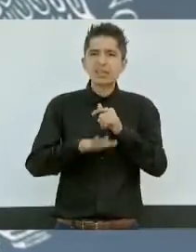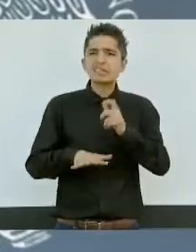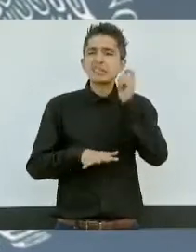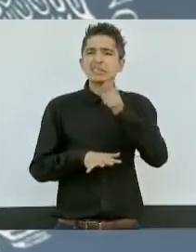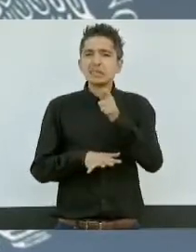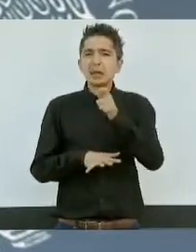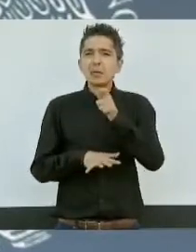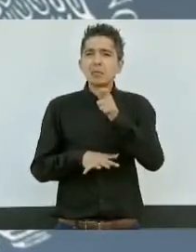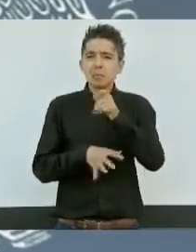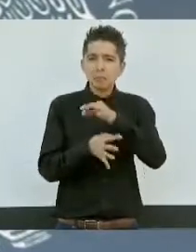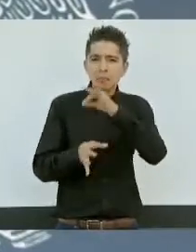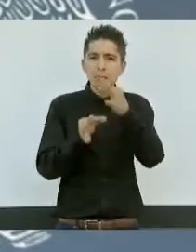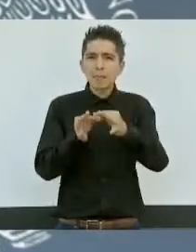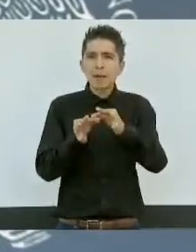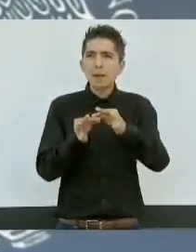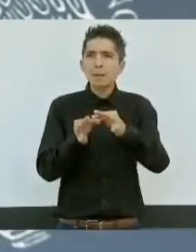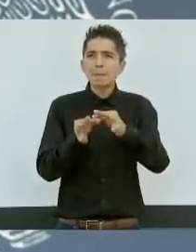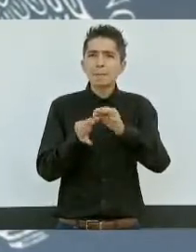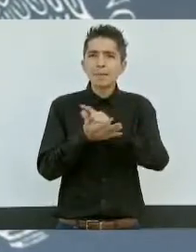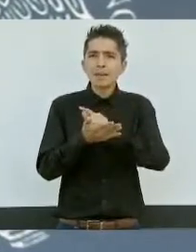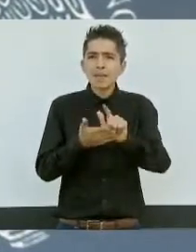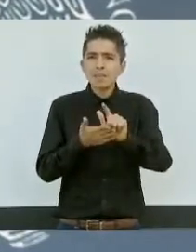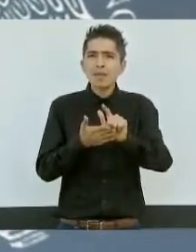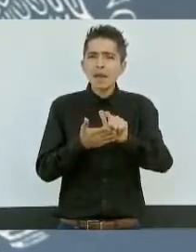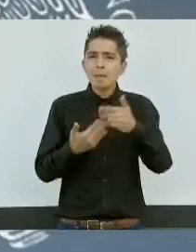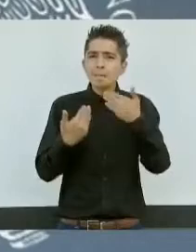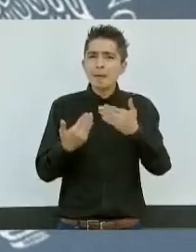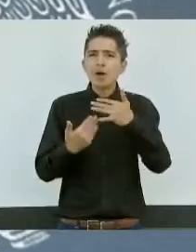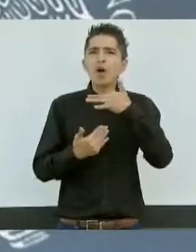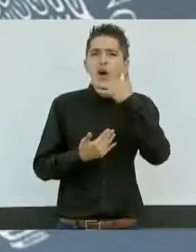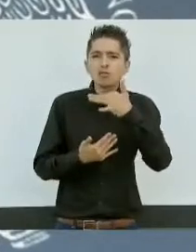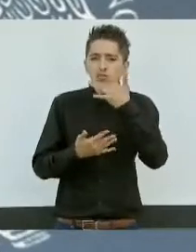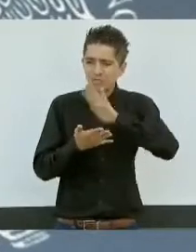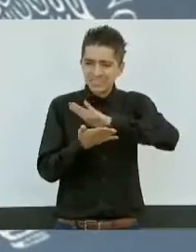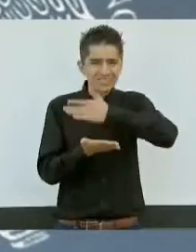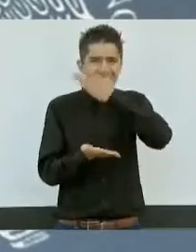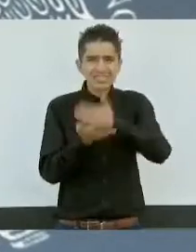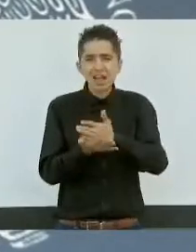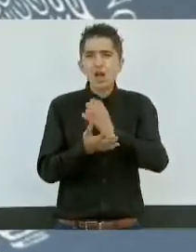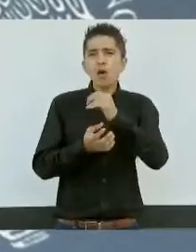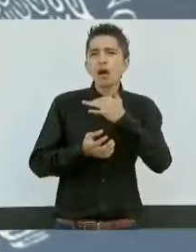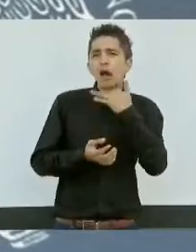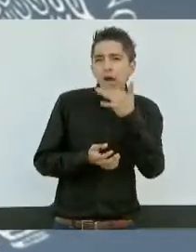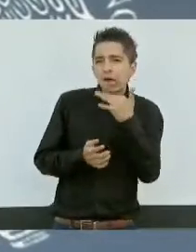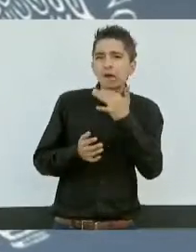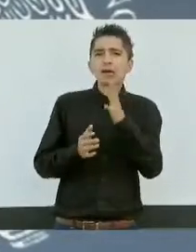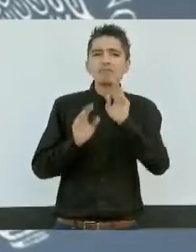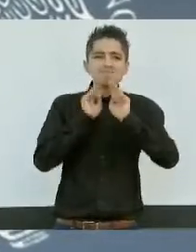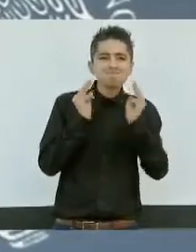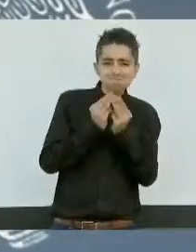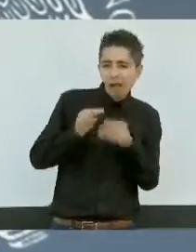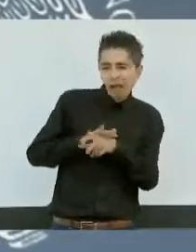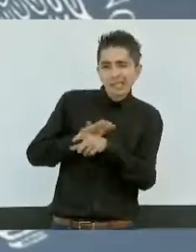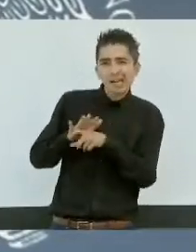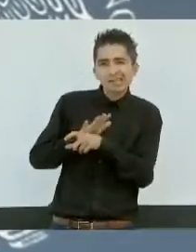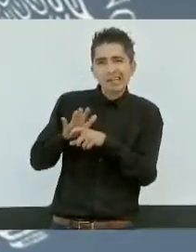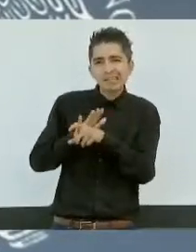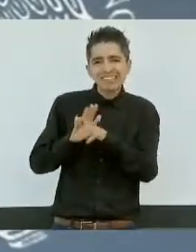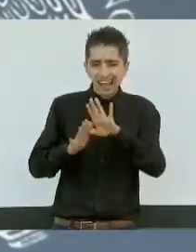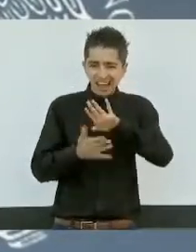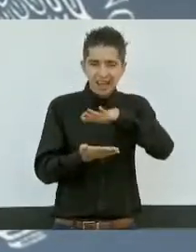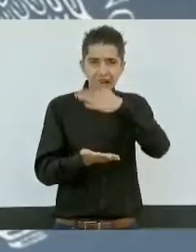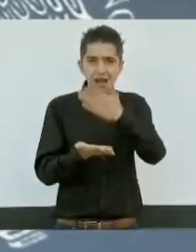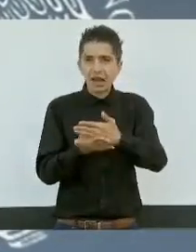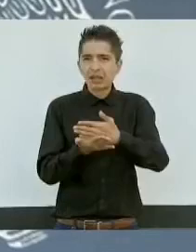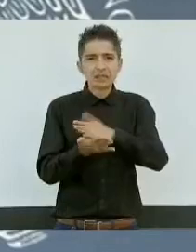de mantenerla limpia de corrupción y de sobornos por parte del crimen organizado, porque